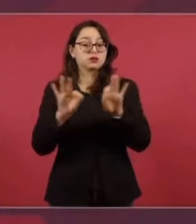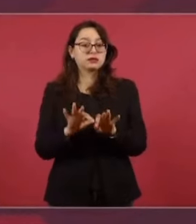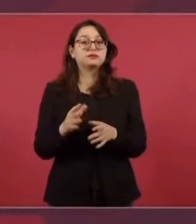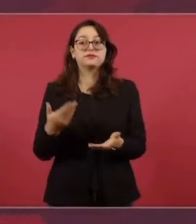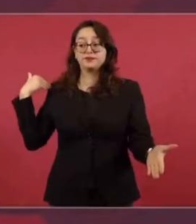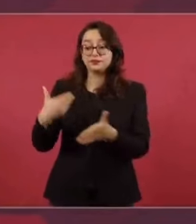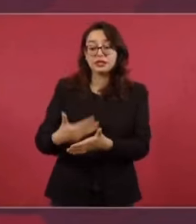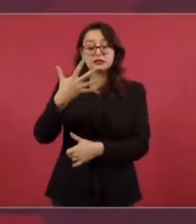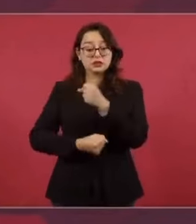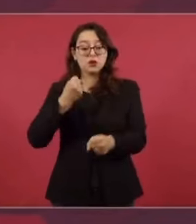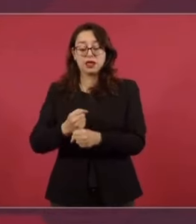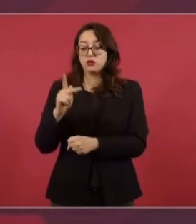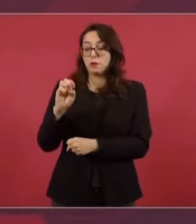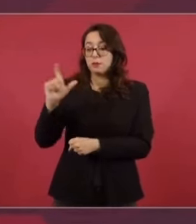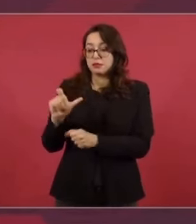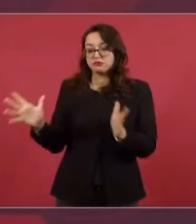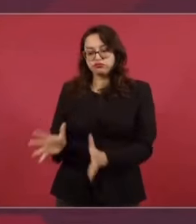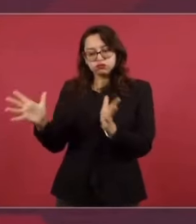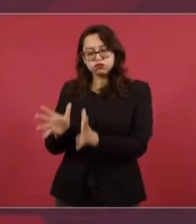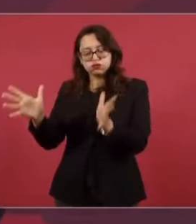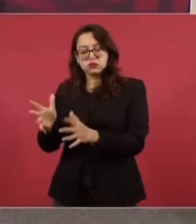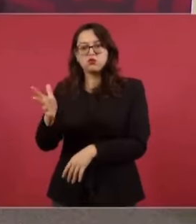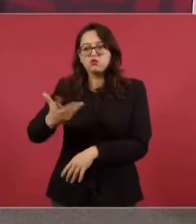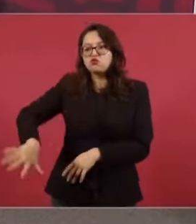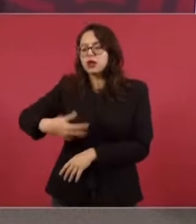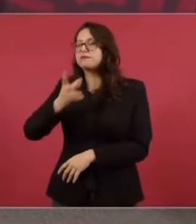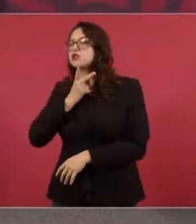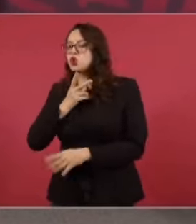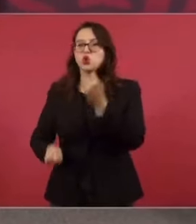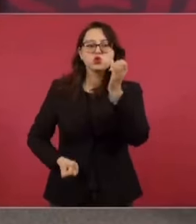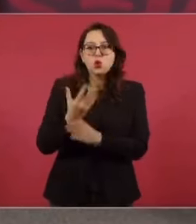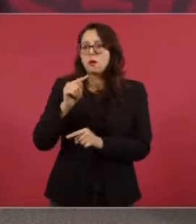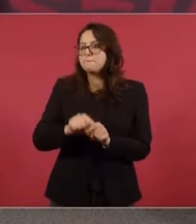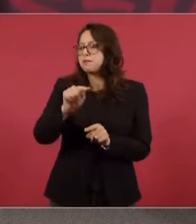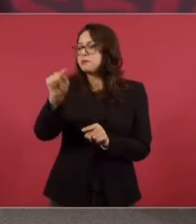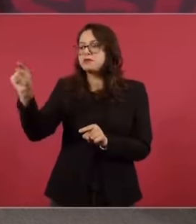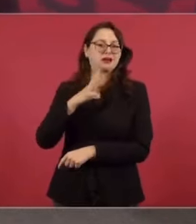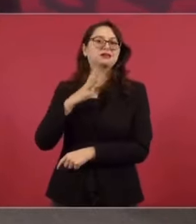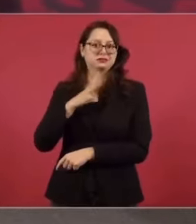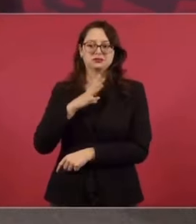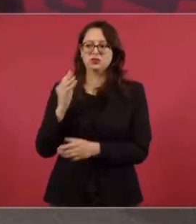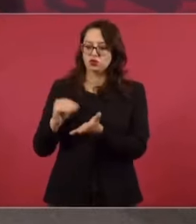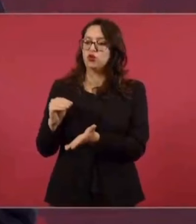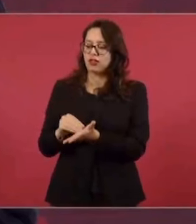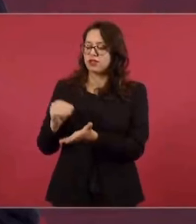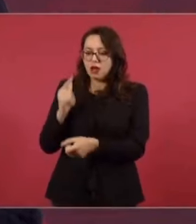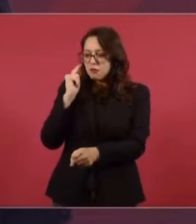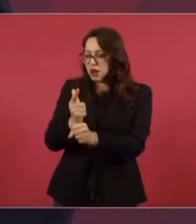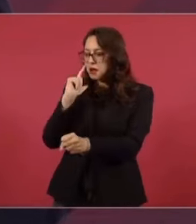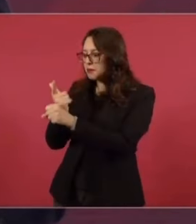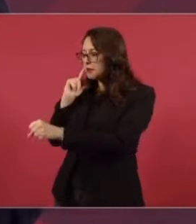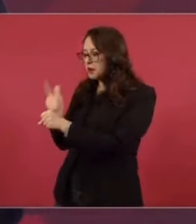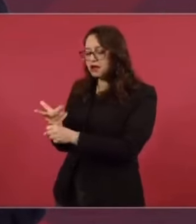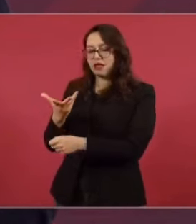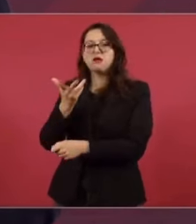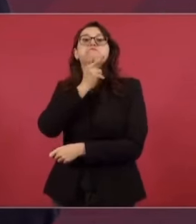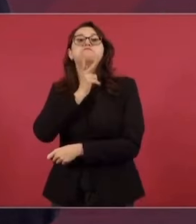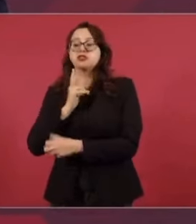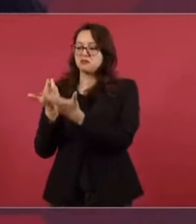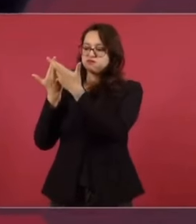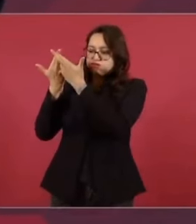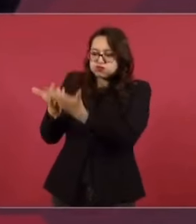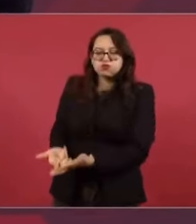petroleros y tuvimos la suerte de que se encontró petróleo. Hay una reserva de petróleo que nos permite contar con este